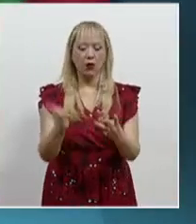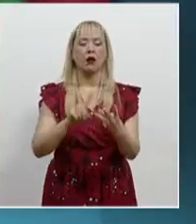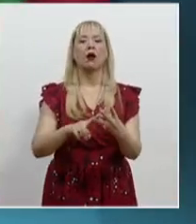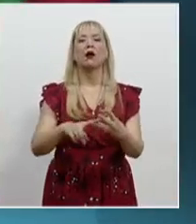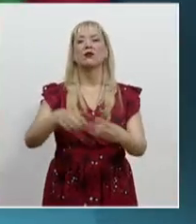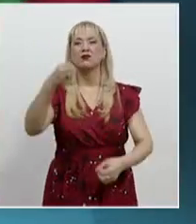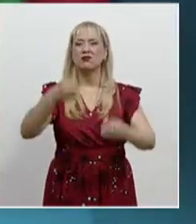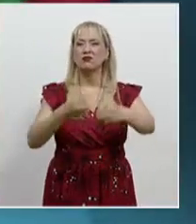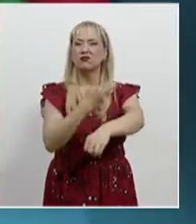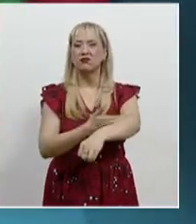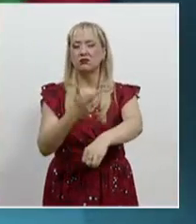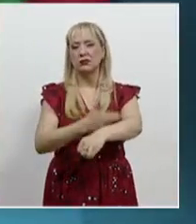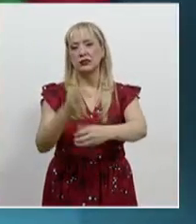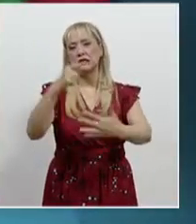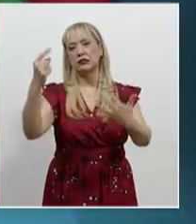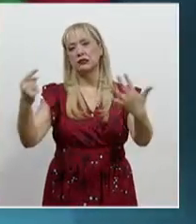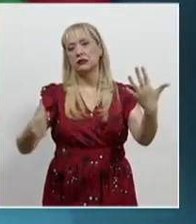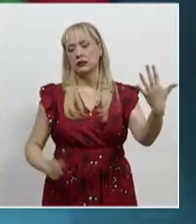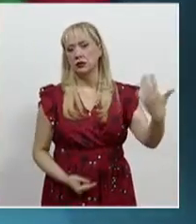diferentes casos.